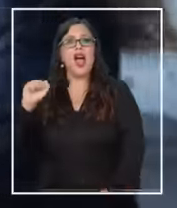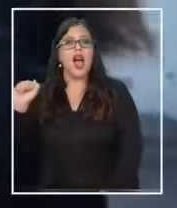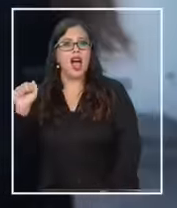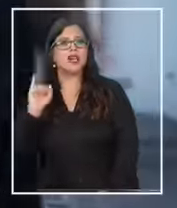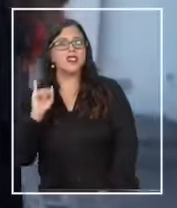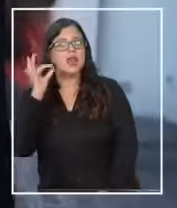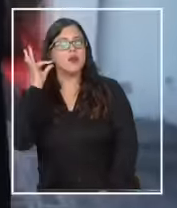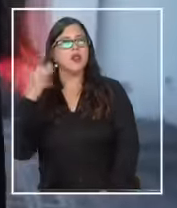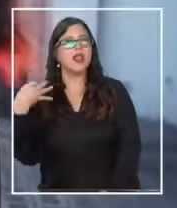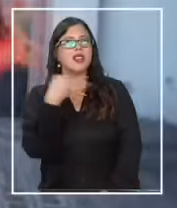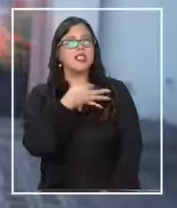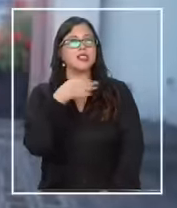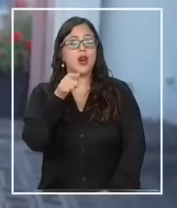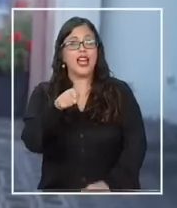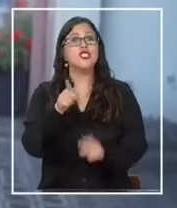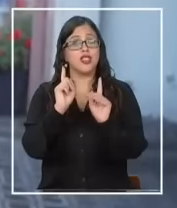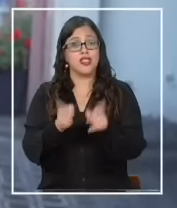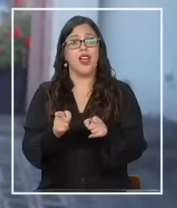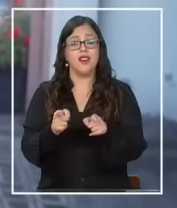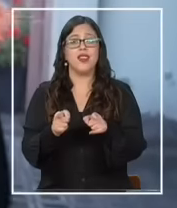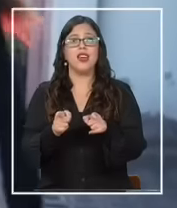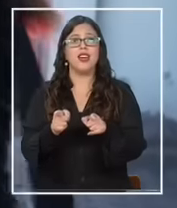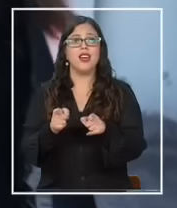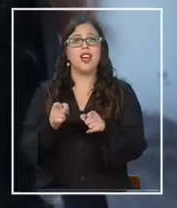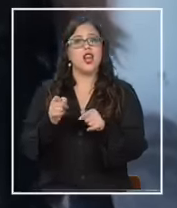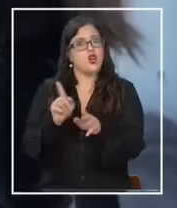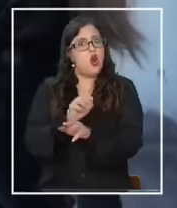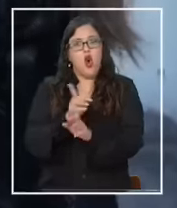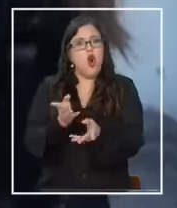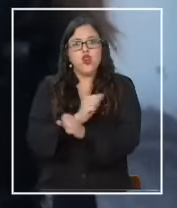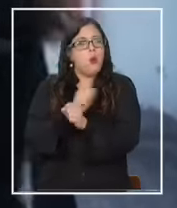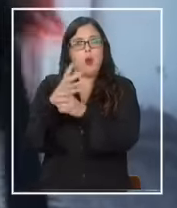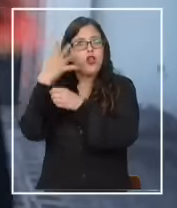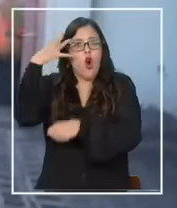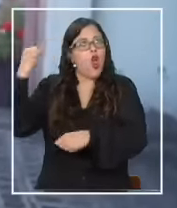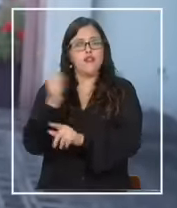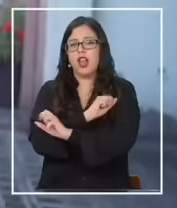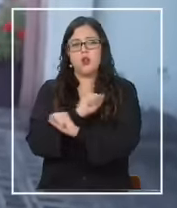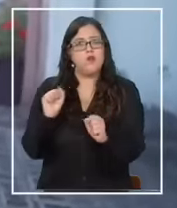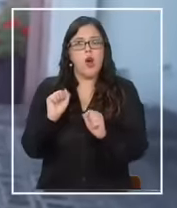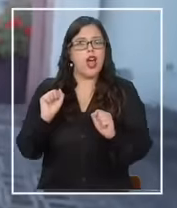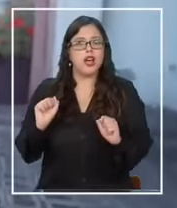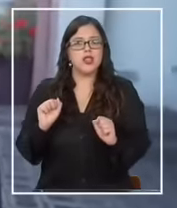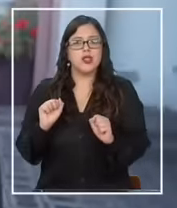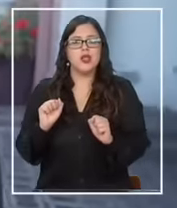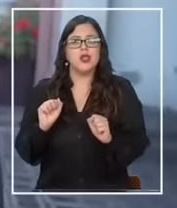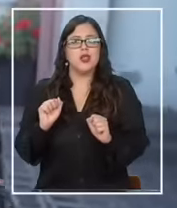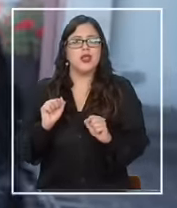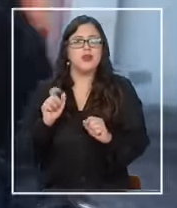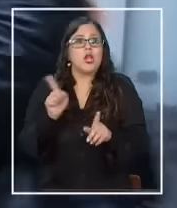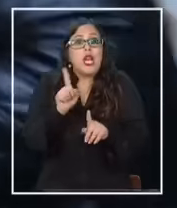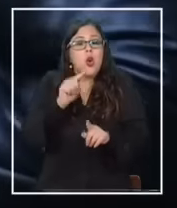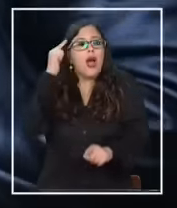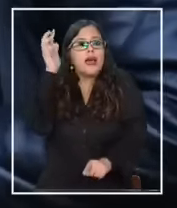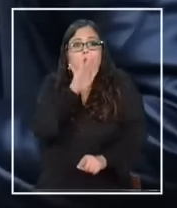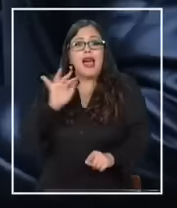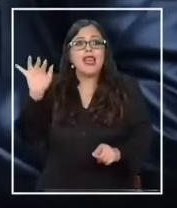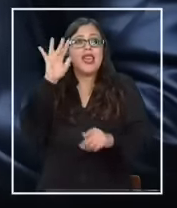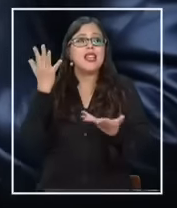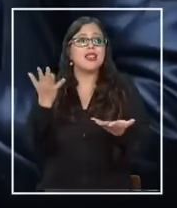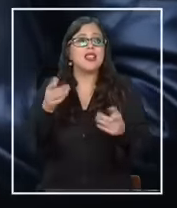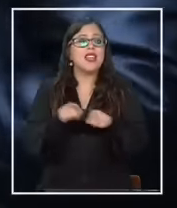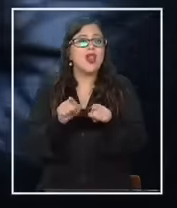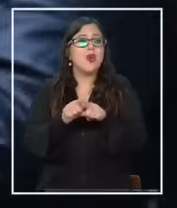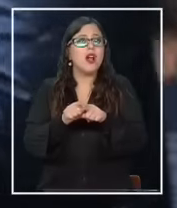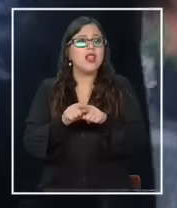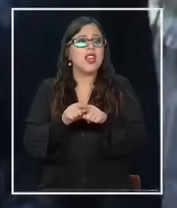eso no te pueden faltar no esto no me pueden faltar porque si no no imagínate metiéndote